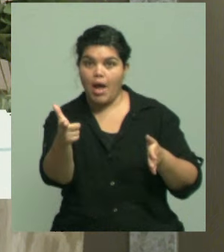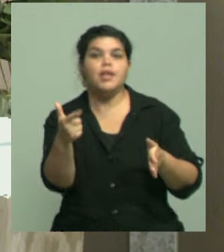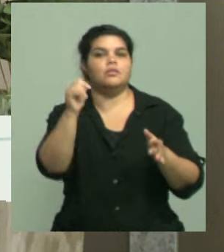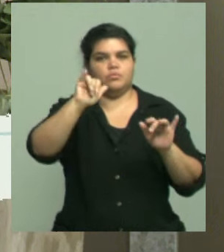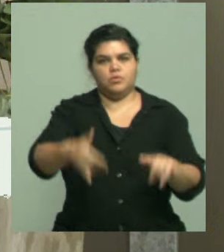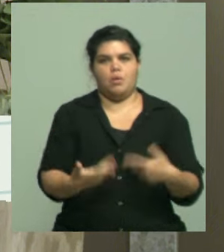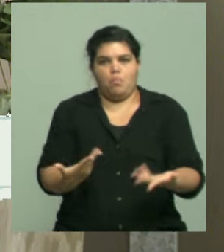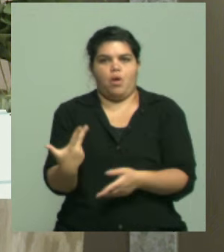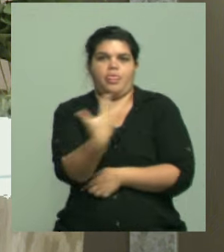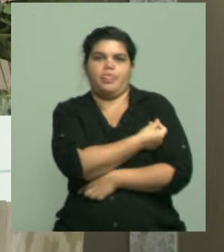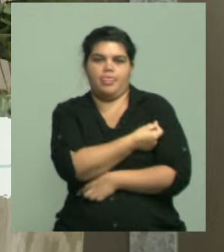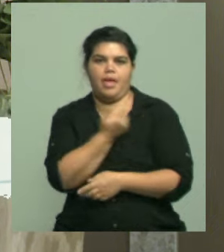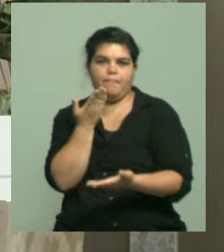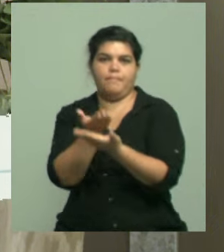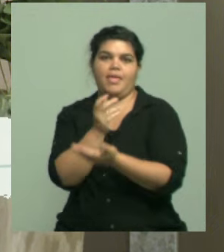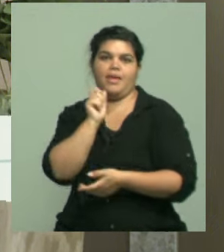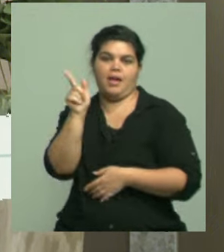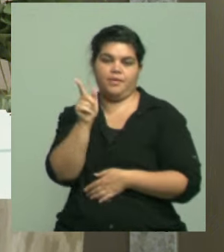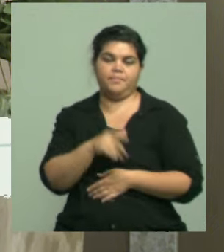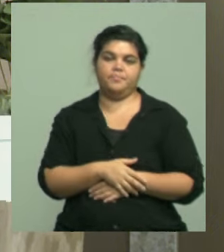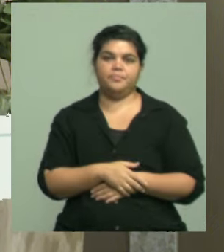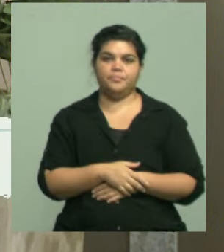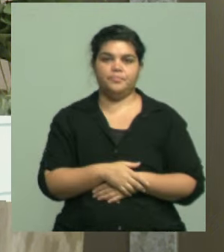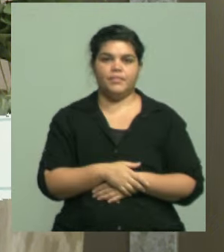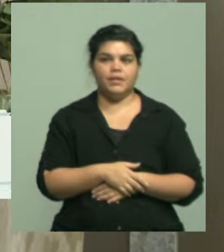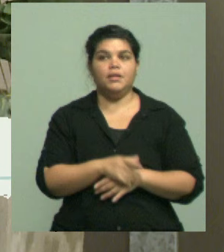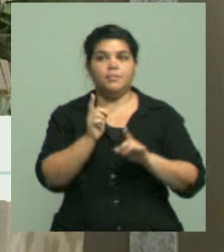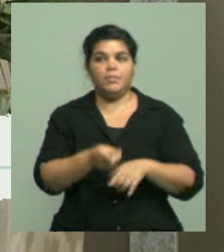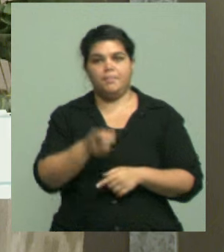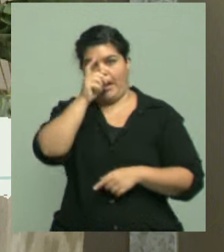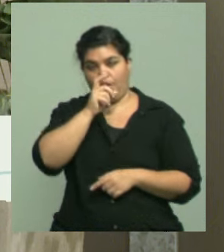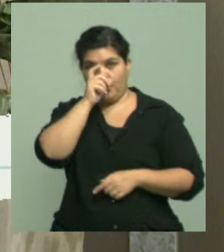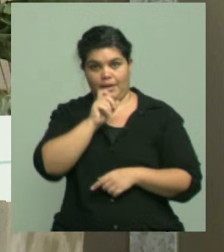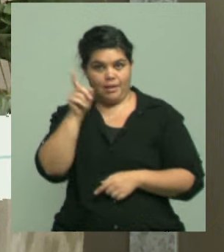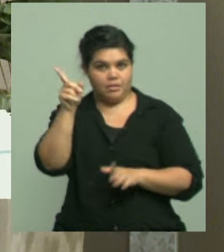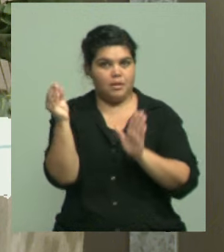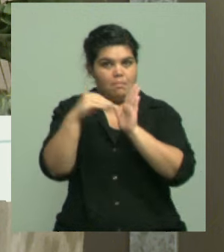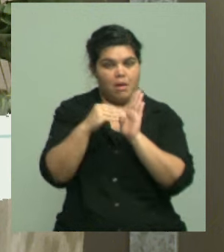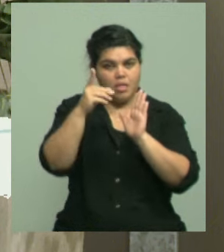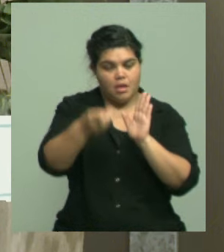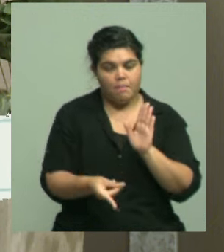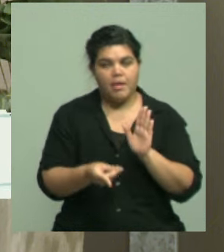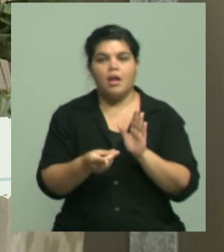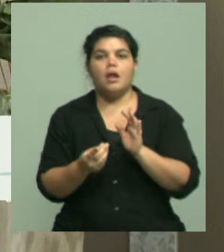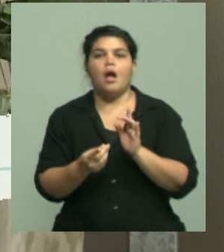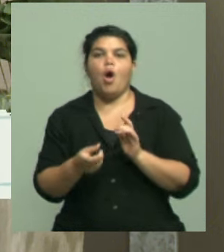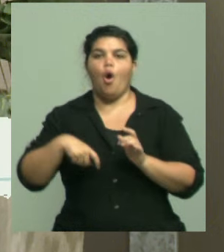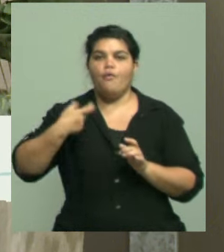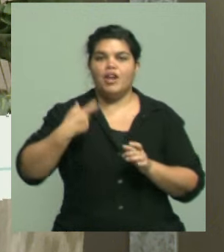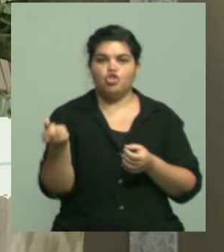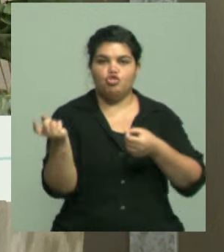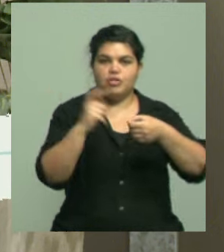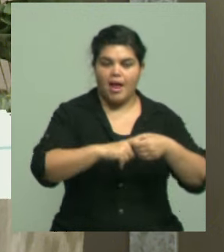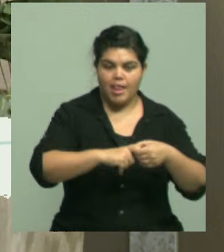tenerla, obviamente tendrán que ir y pedirla en la obra social. Otra de las cosas que va a ser Corrientes es, para aquellos que están afiliados a la obra social